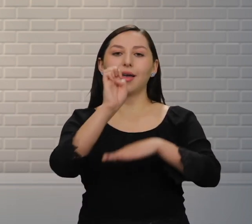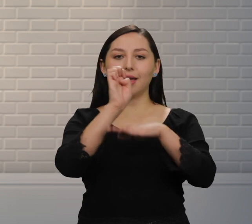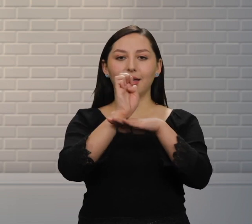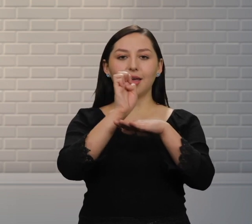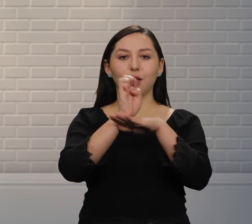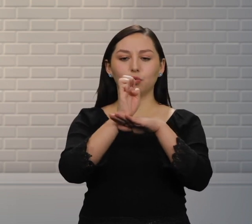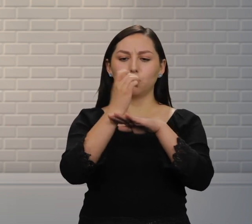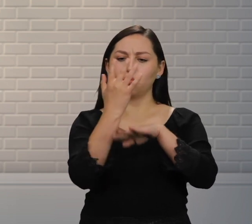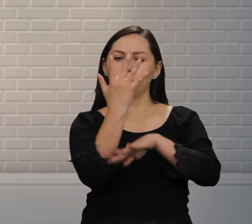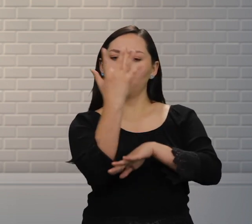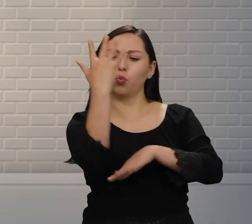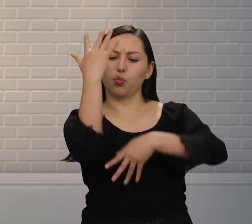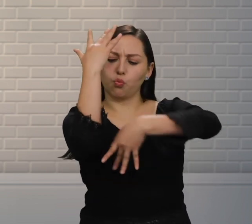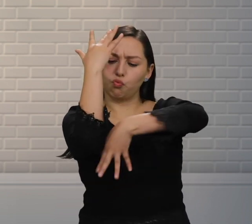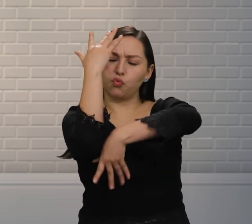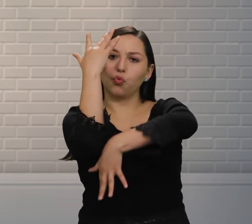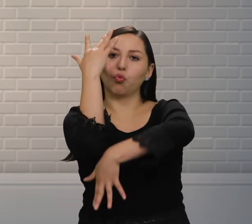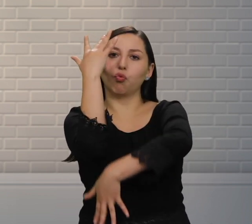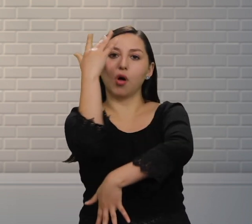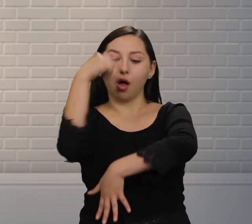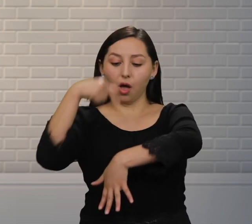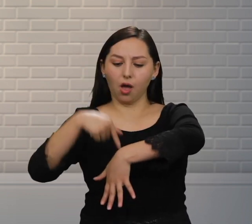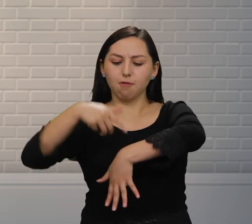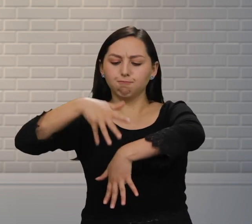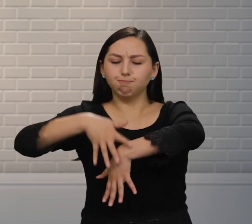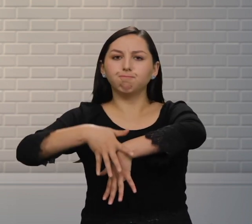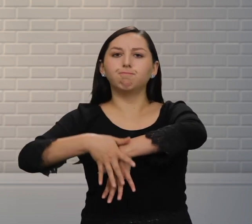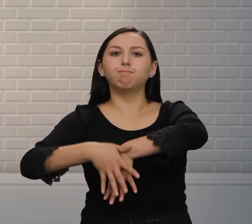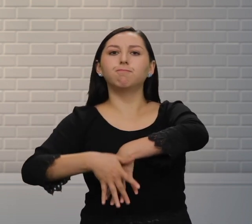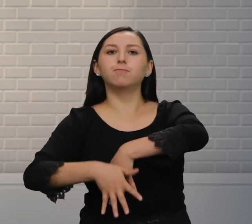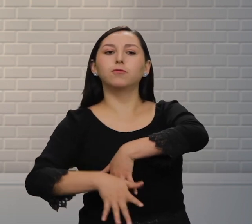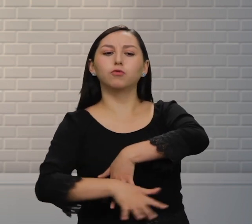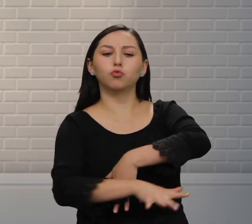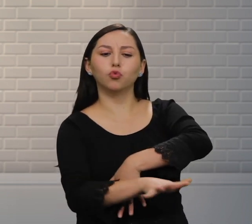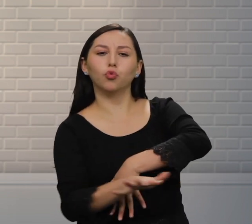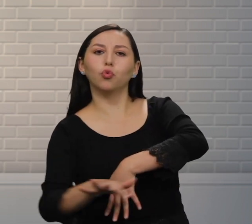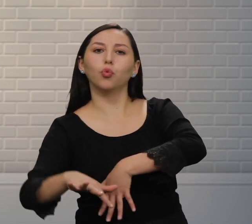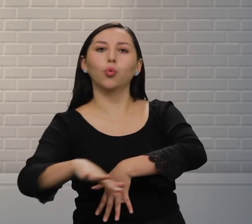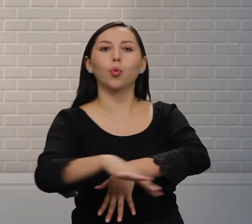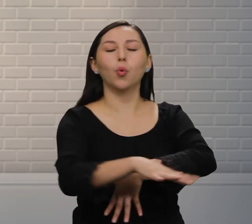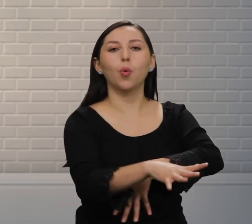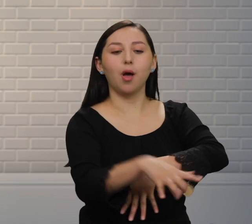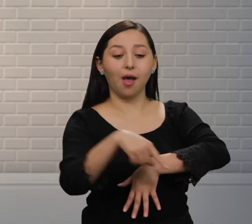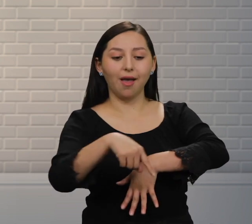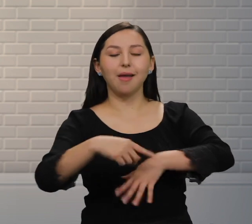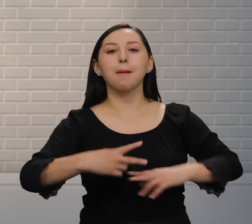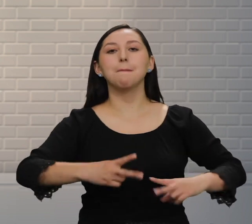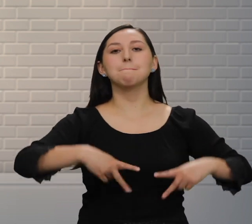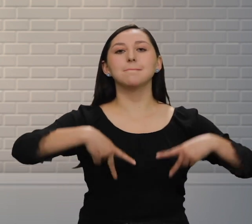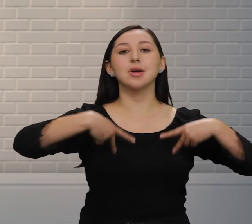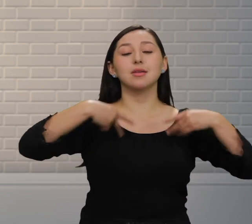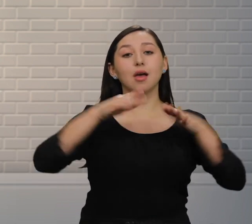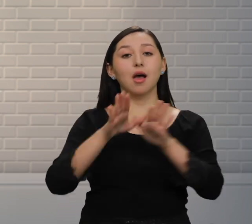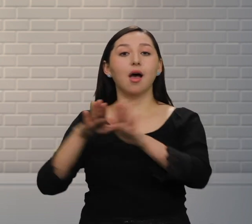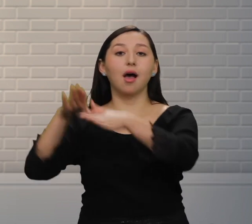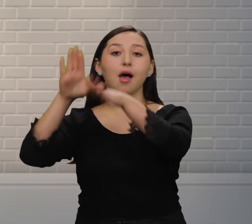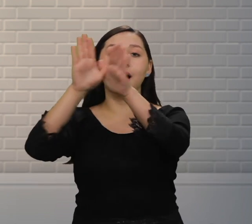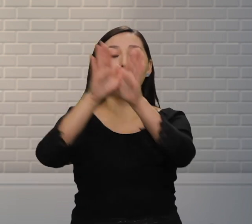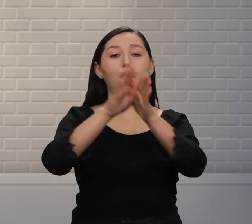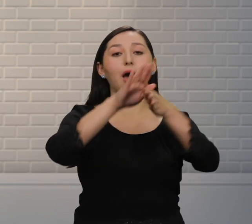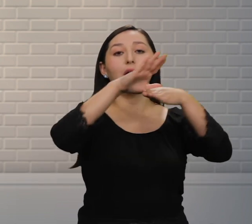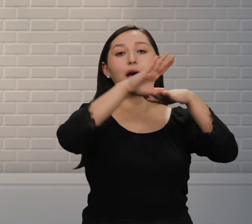subtropicales Y sus raíces forman un armazón para proteger a muchas especies de animales Como por ejemplo,